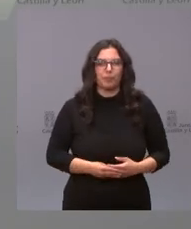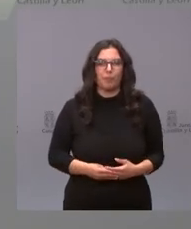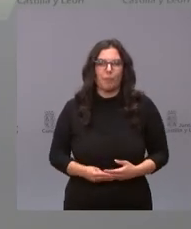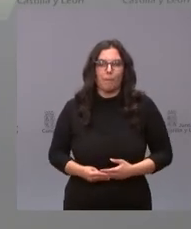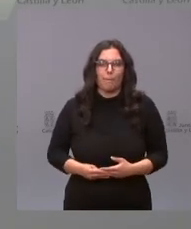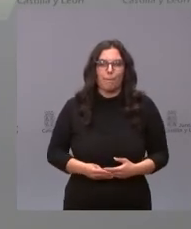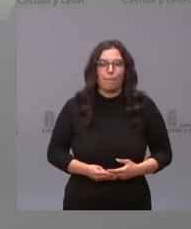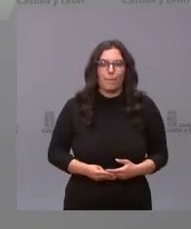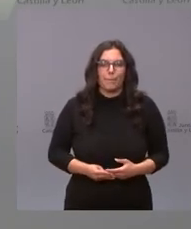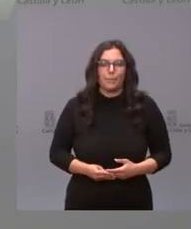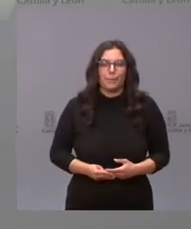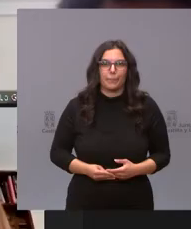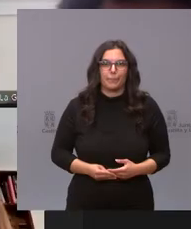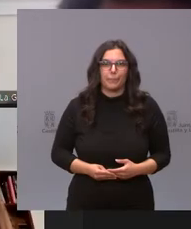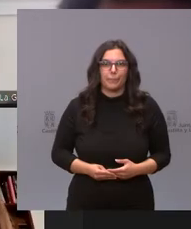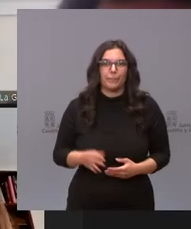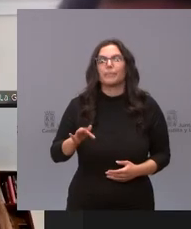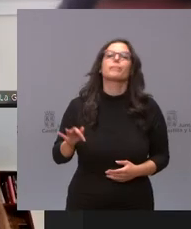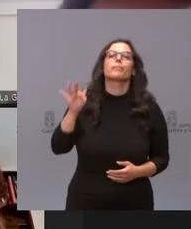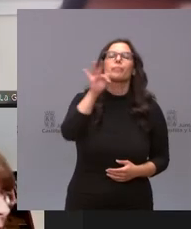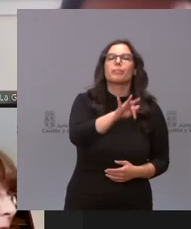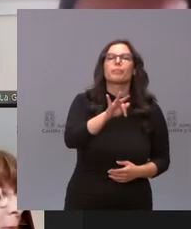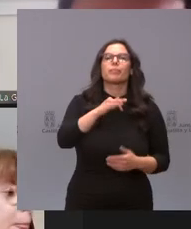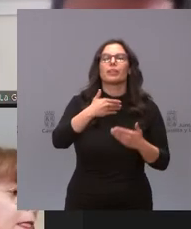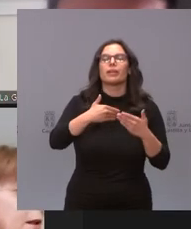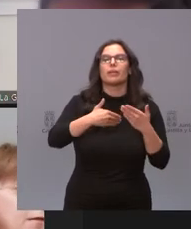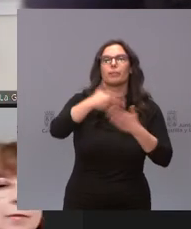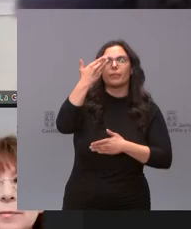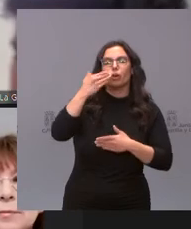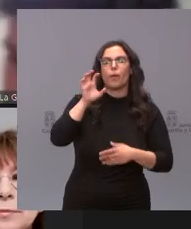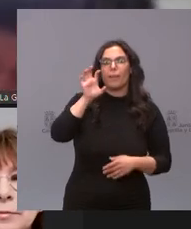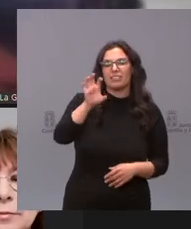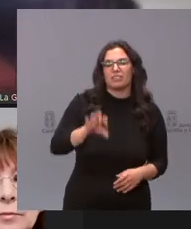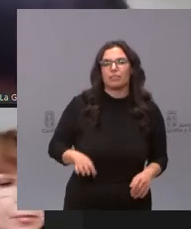pues vamos a dar la palabra ya Juan Navarro del diario El País Juan